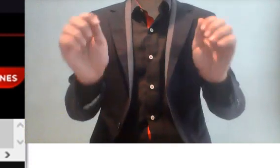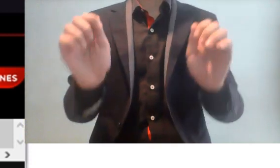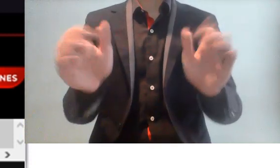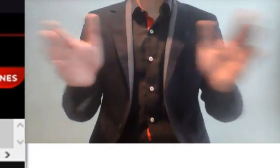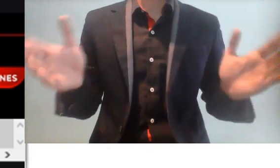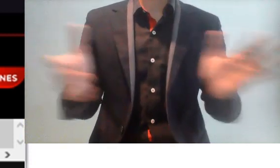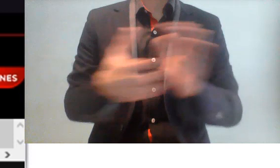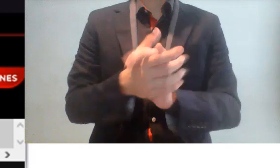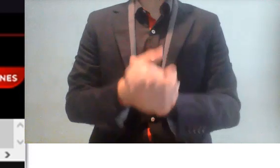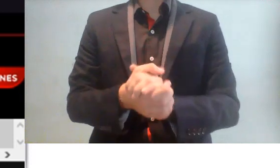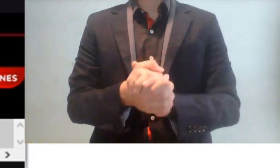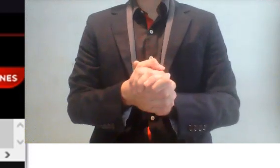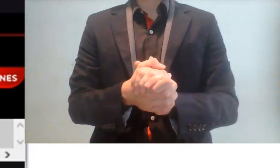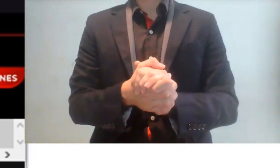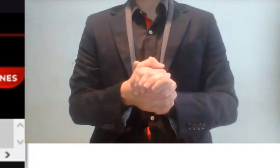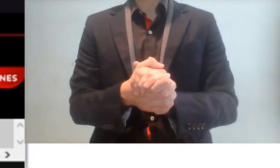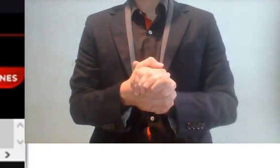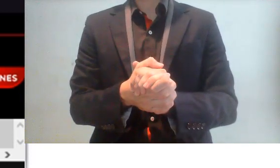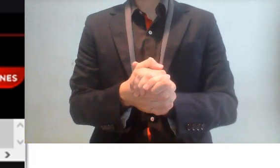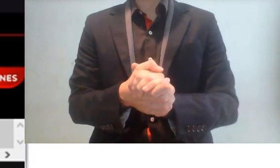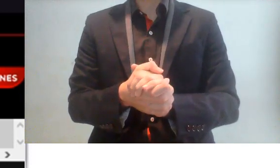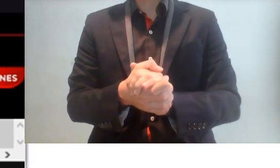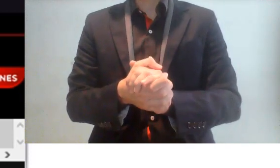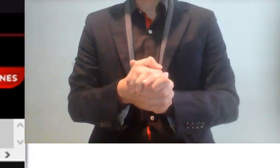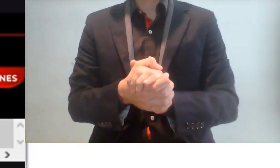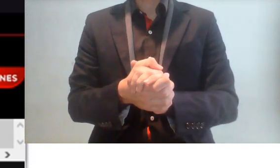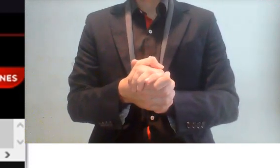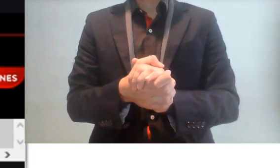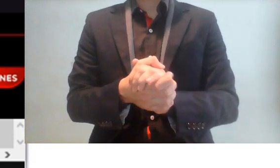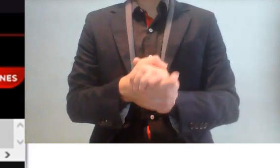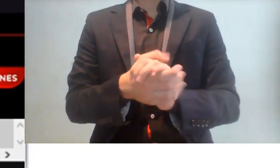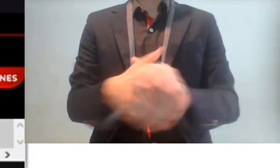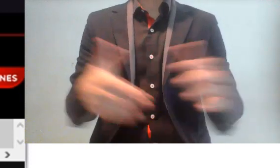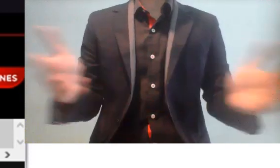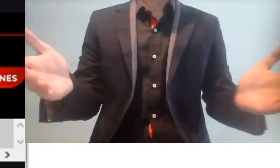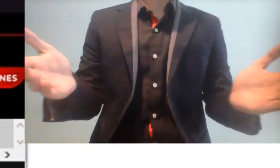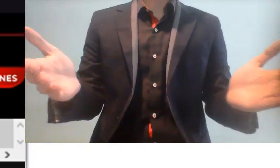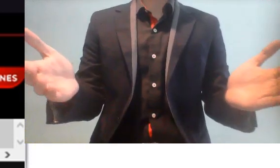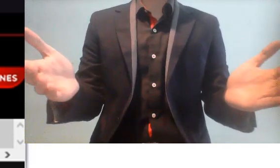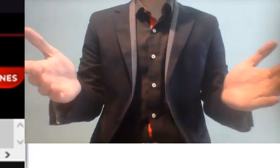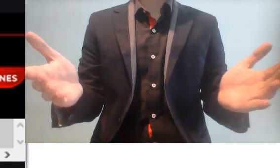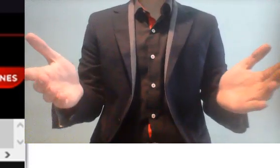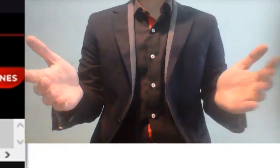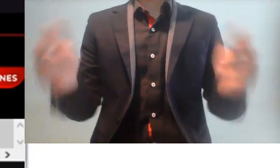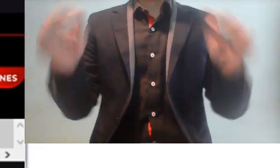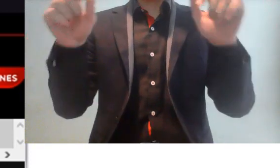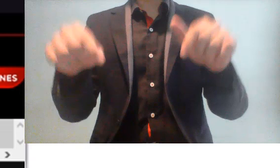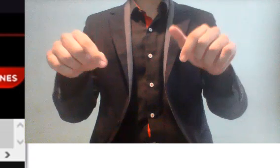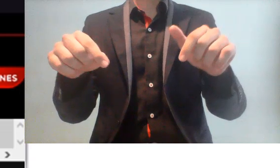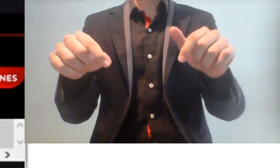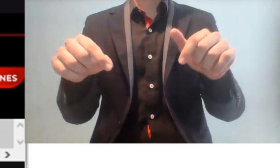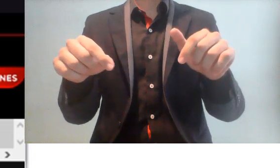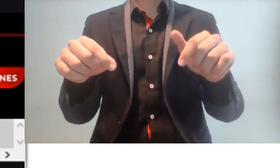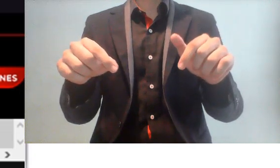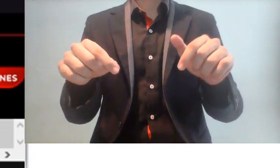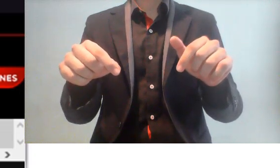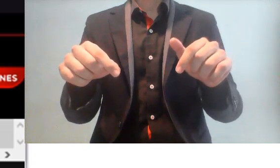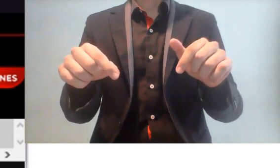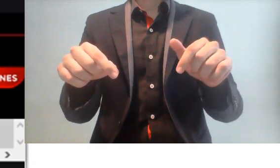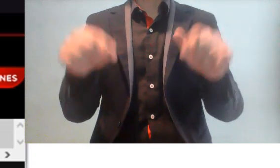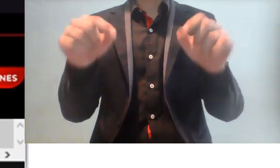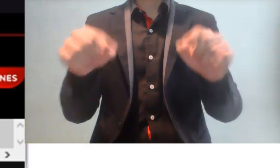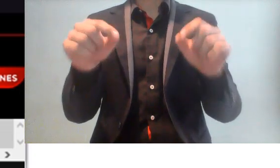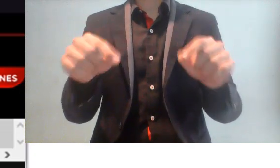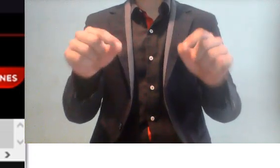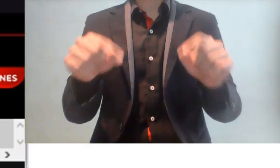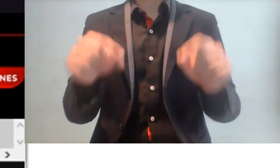no, no, no, no, ¿cómo vamos a tocar recursos de la Suprema Corte de Justicia de la Nación mientras estamos en una crisis? Este es el ejemplo perfecto,